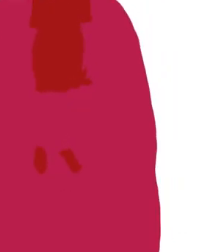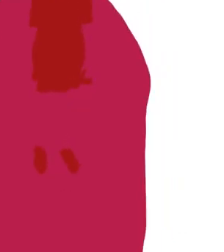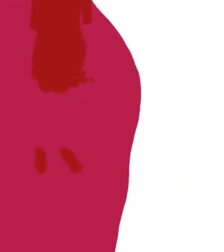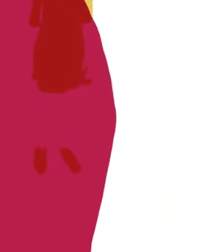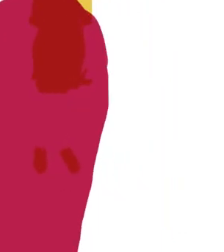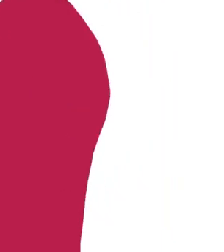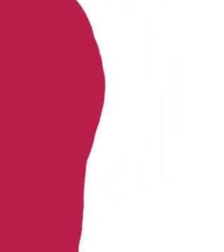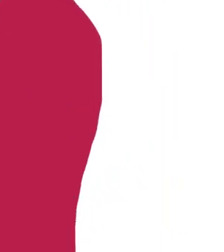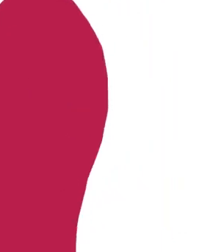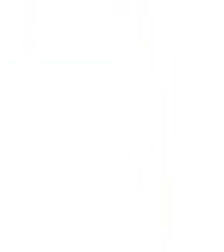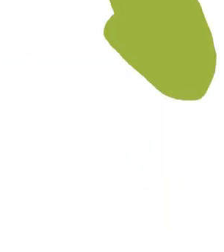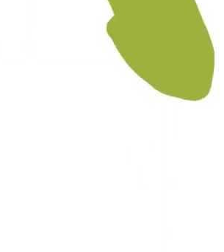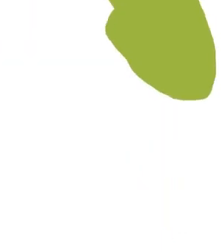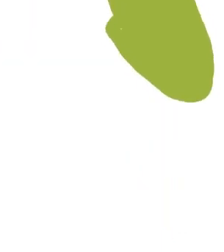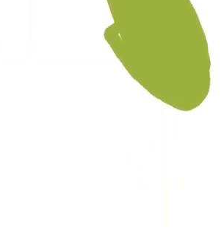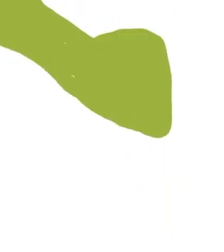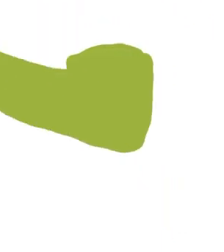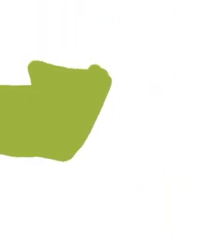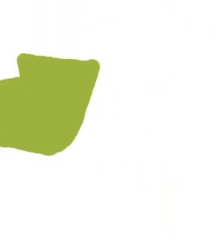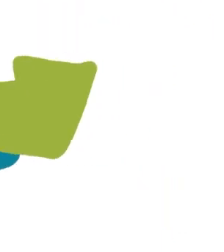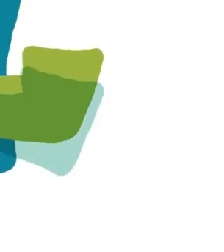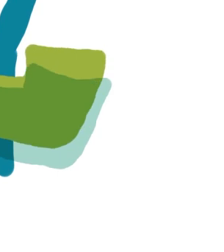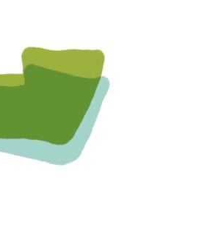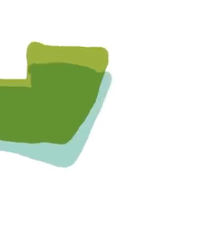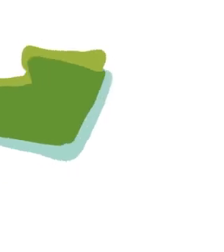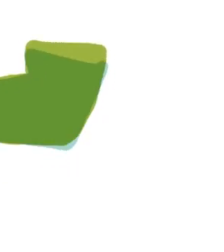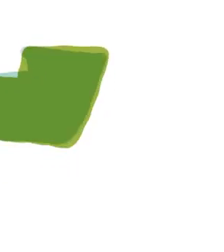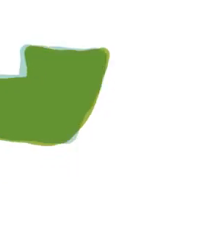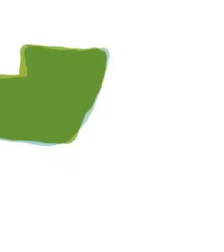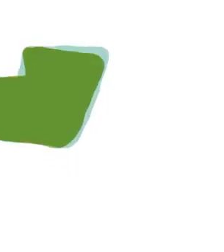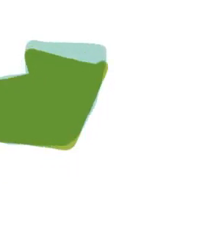que la vida pase en el rodaje